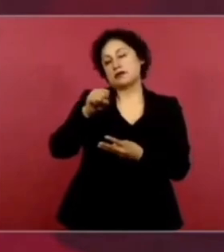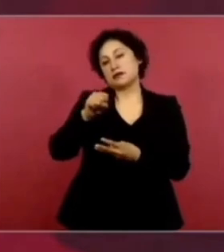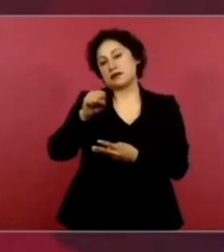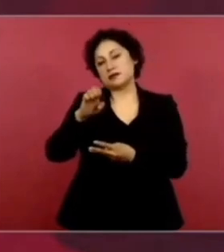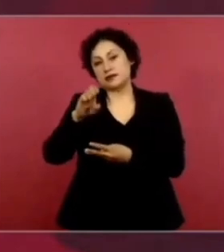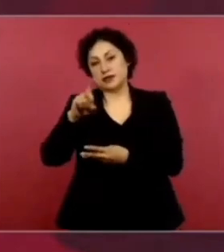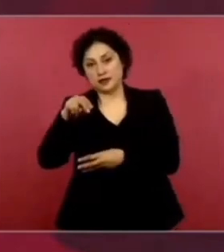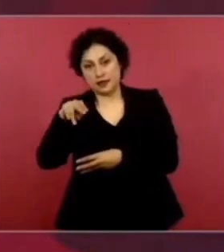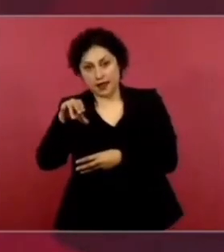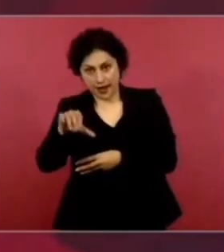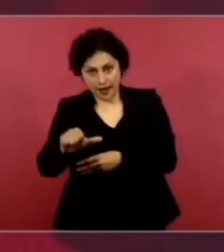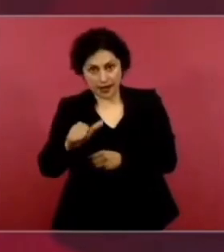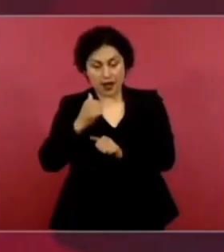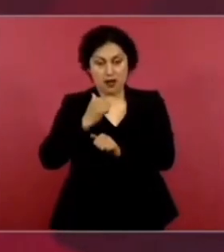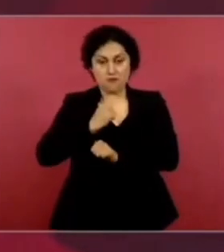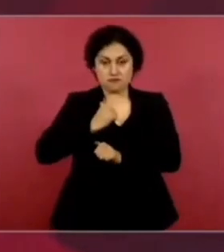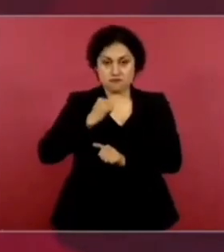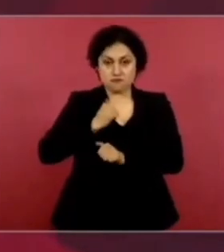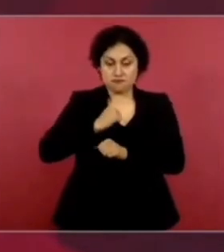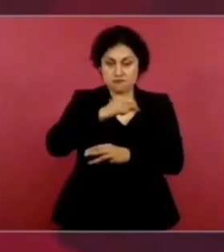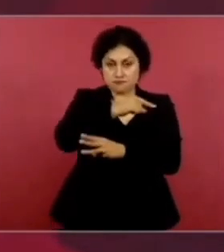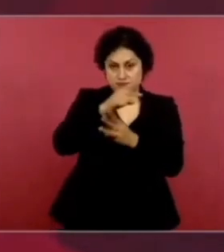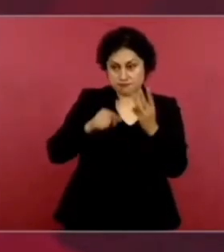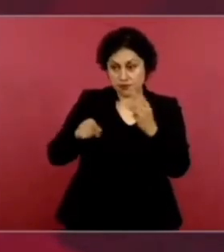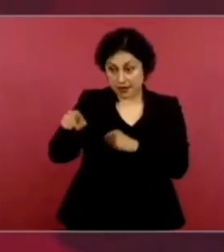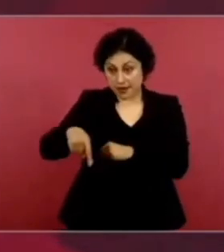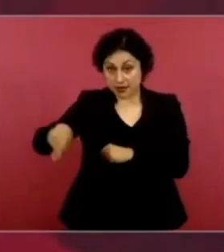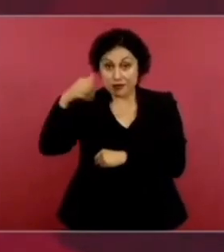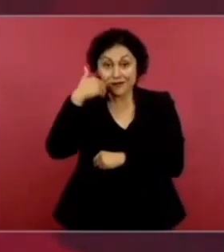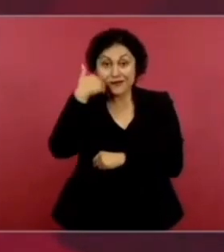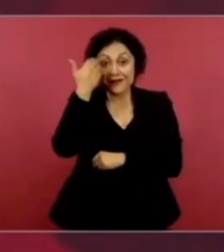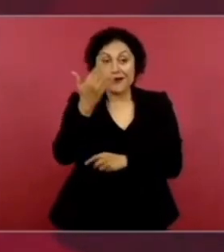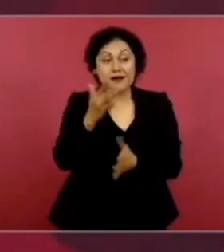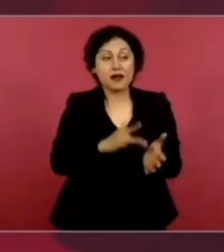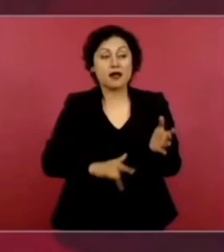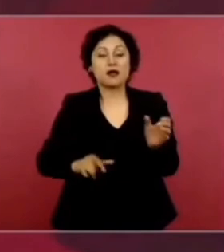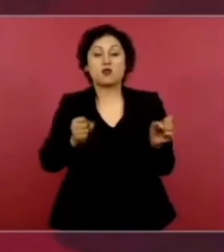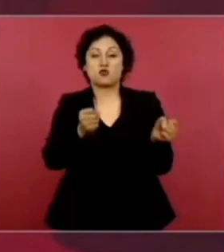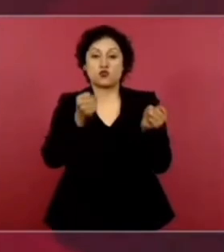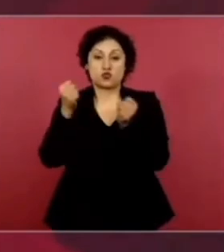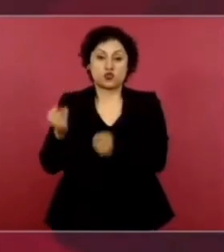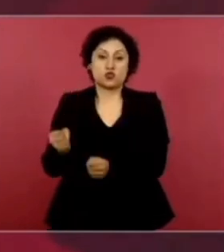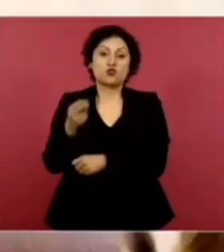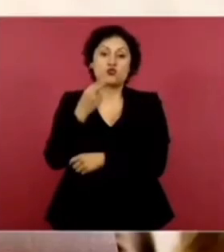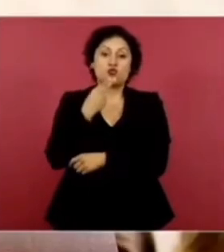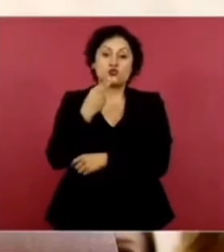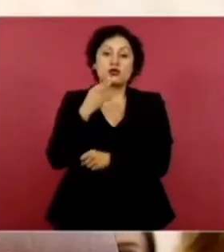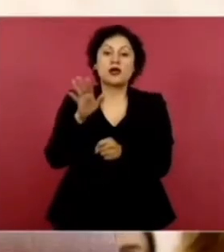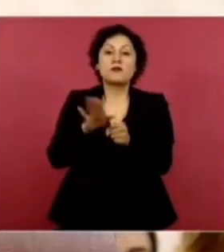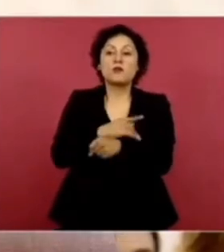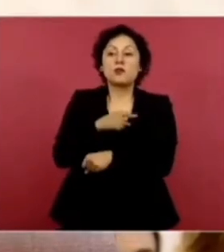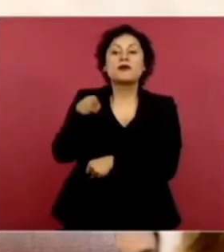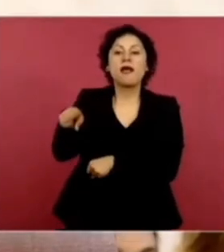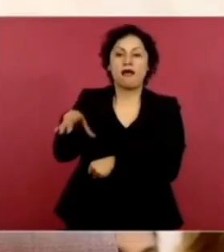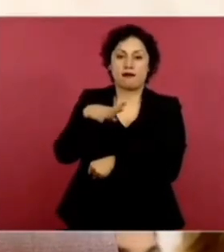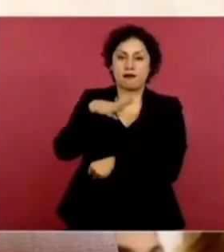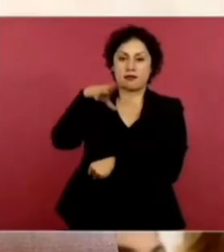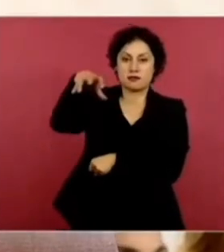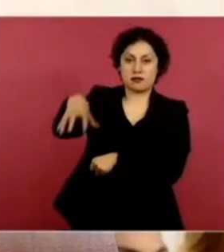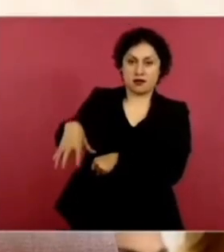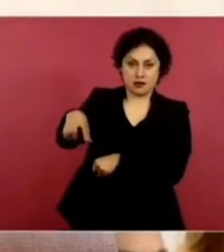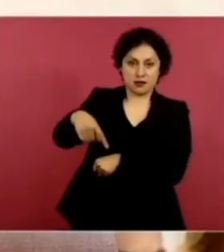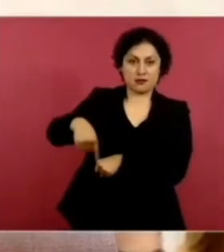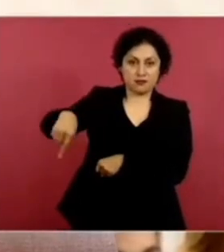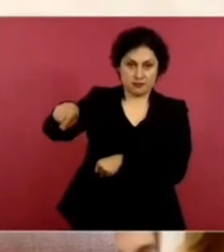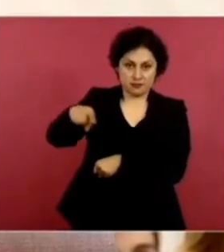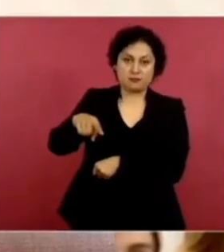Una base. Ahí. Hemos tenido. Presencia.